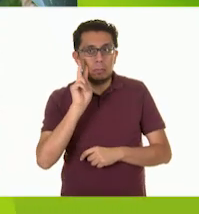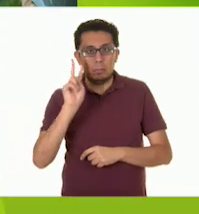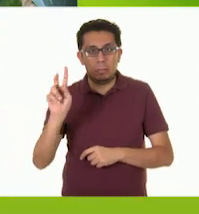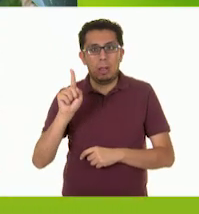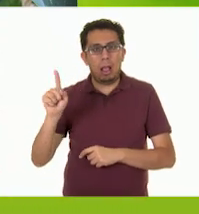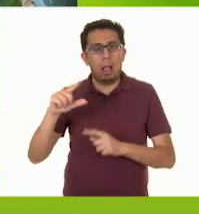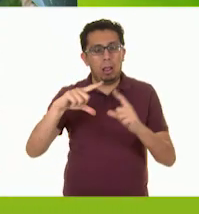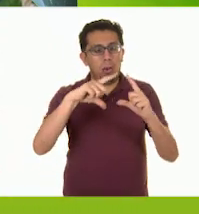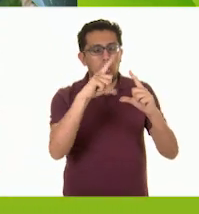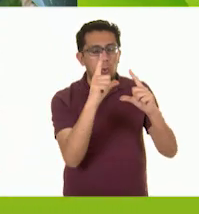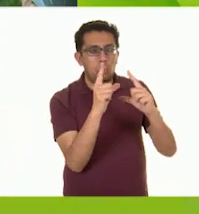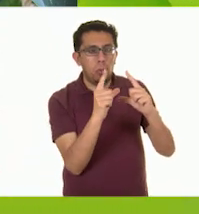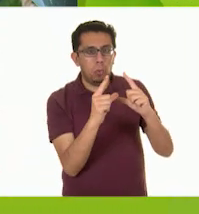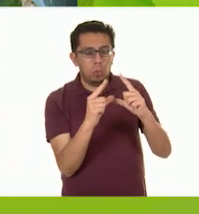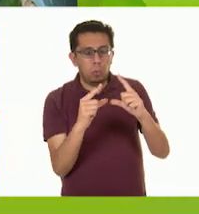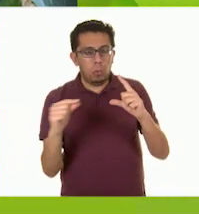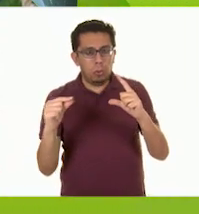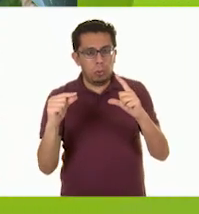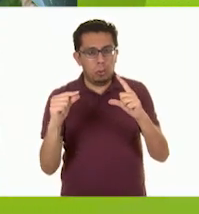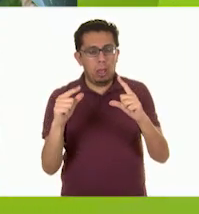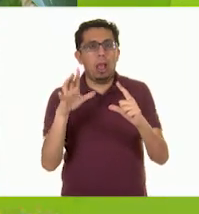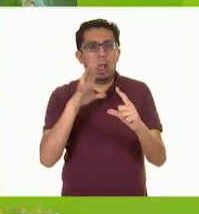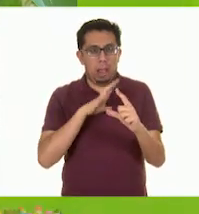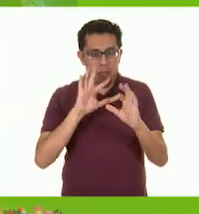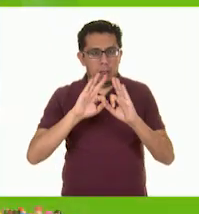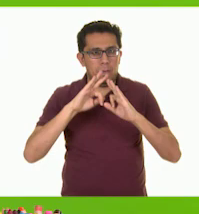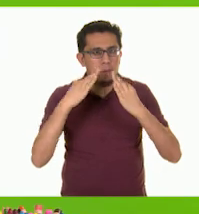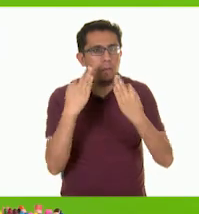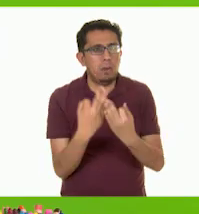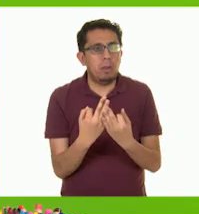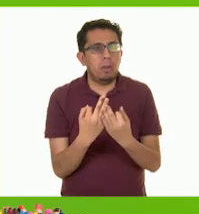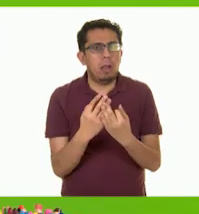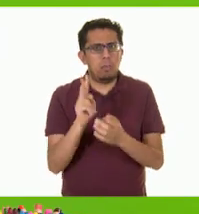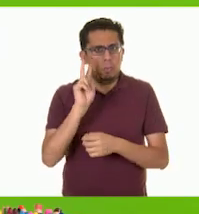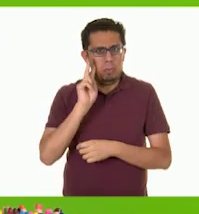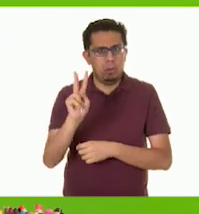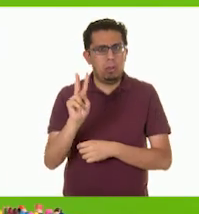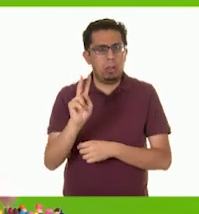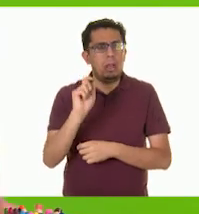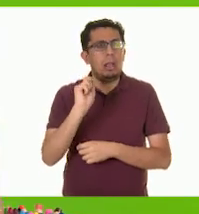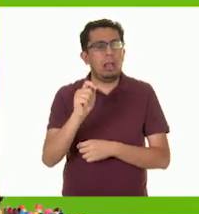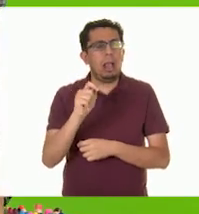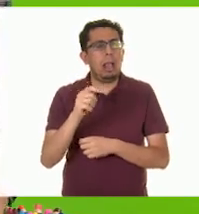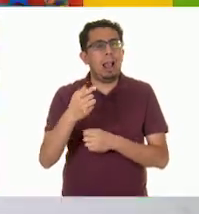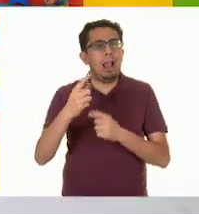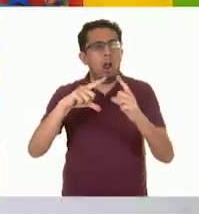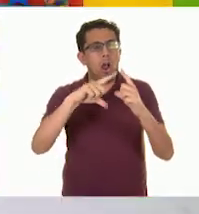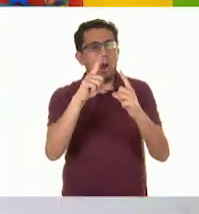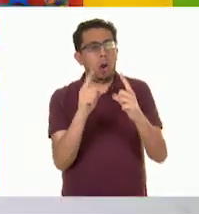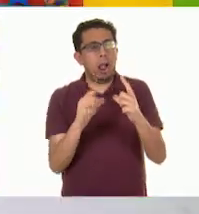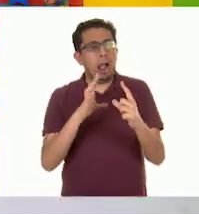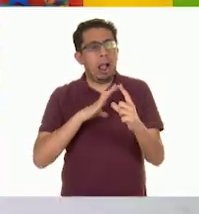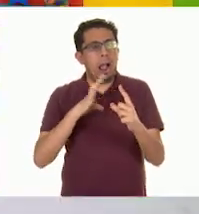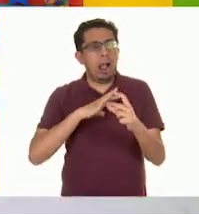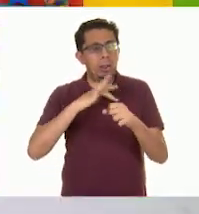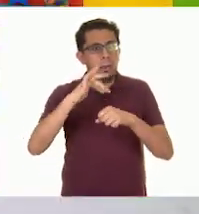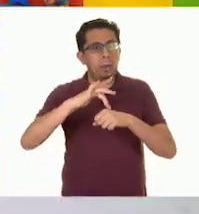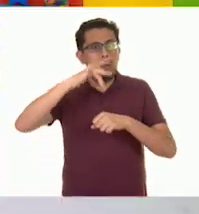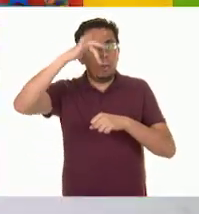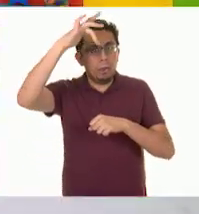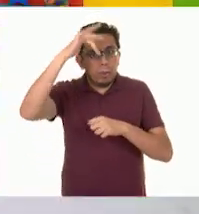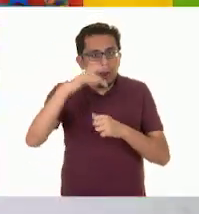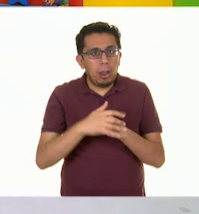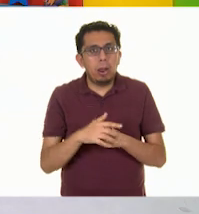alargadas y terminan en punta. Se puede observar que las hojas son muy brillosas. Tienes toda la razón.